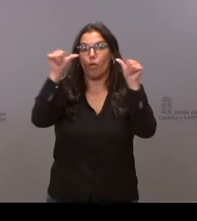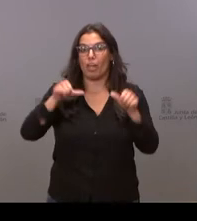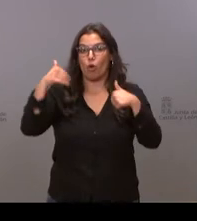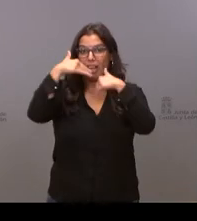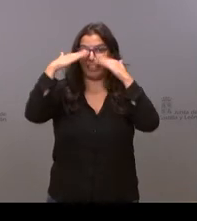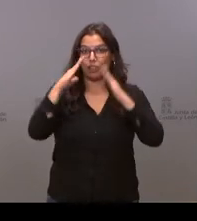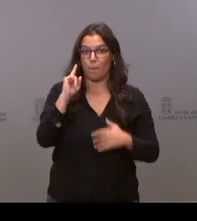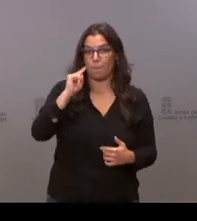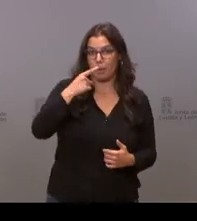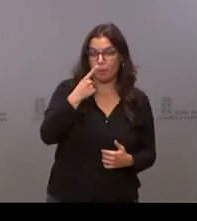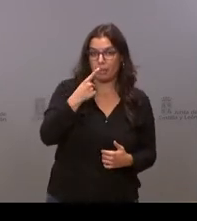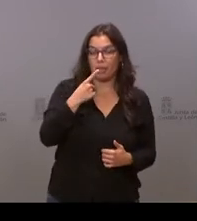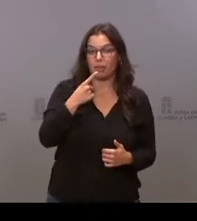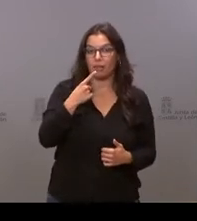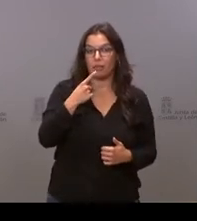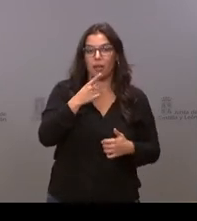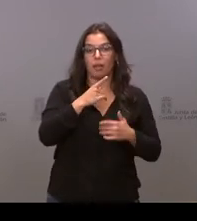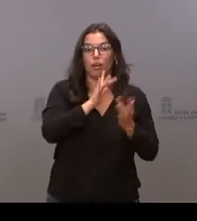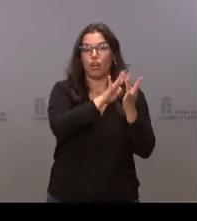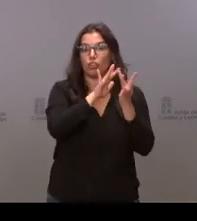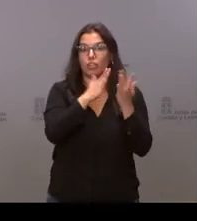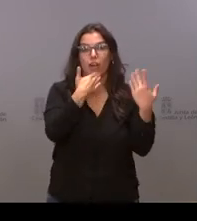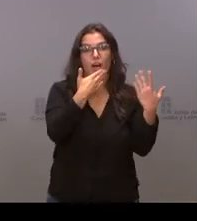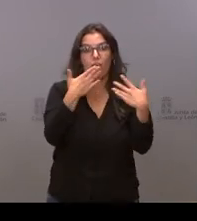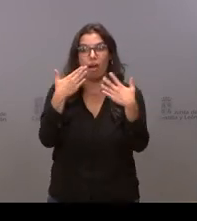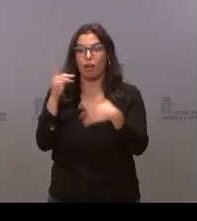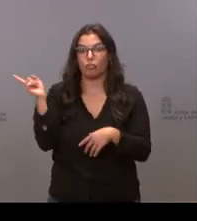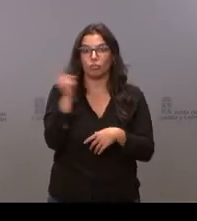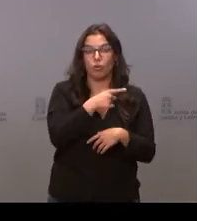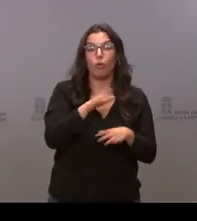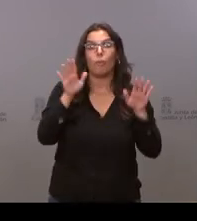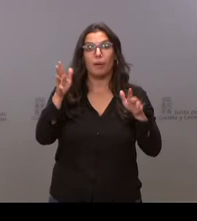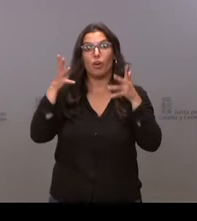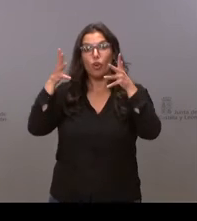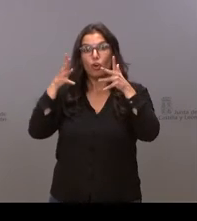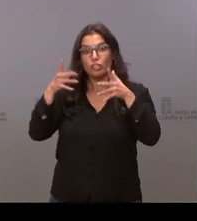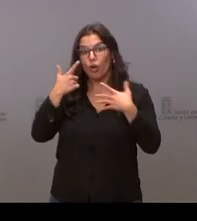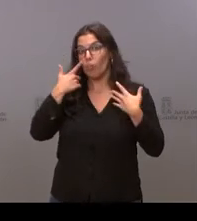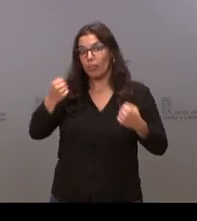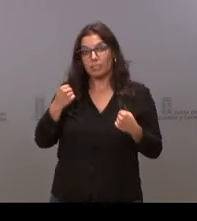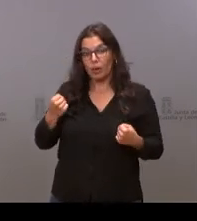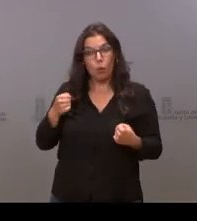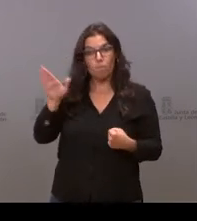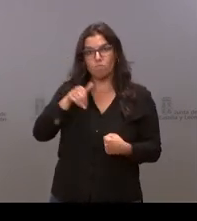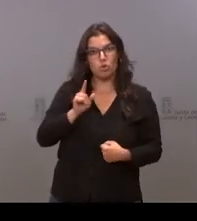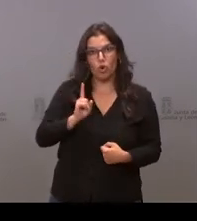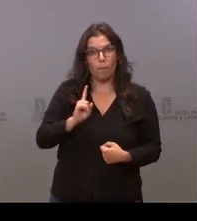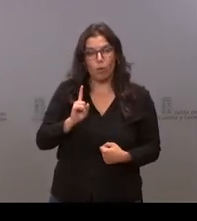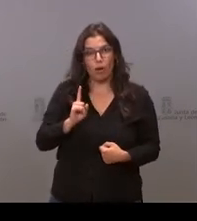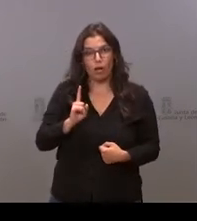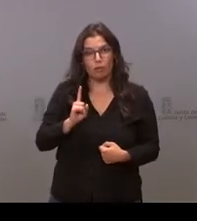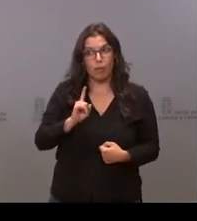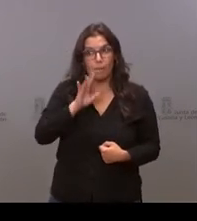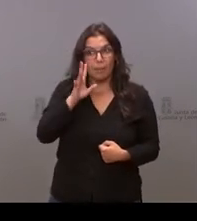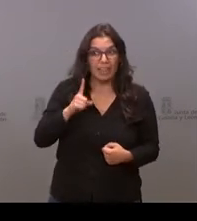al parecer hablando con todo el mundo menos con una cosa que se llaman los consejos de salud que no se convocan y parece que es el